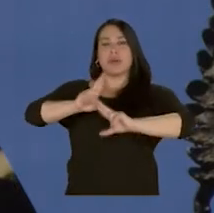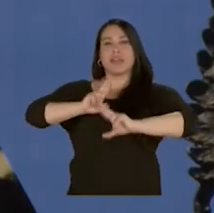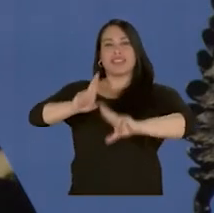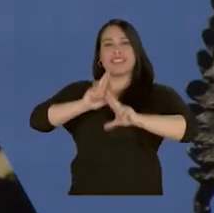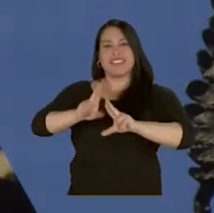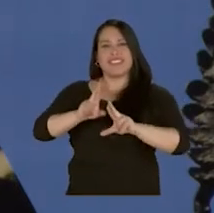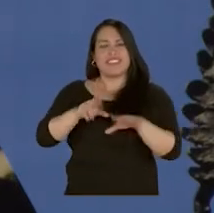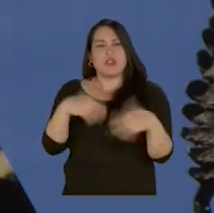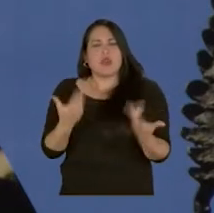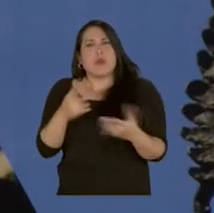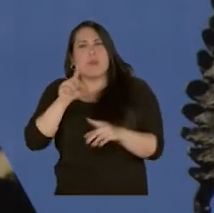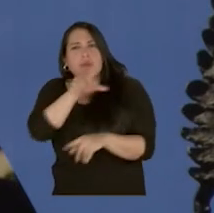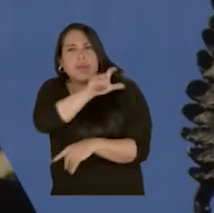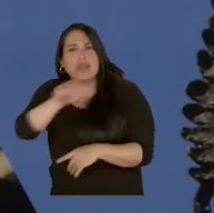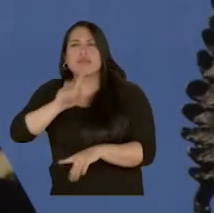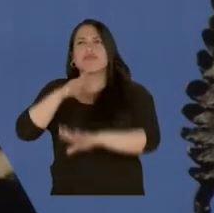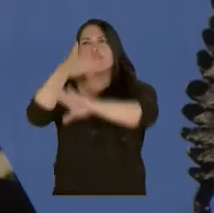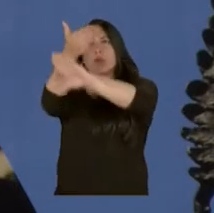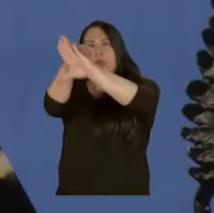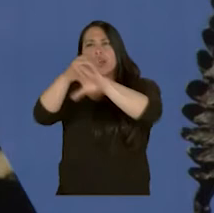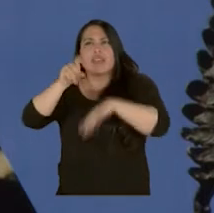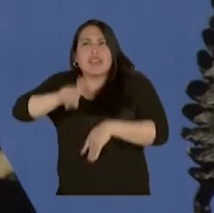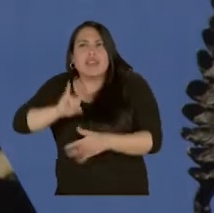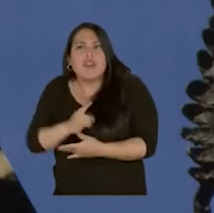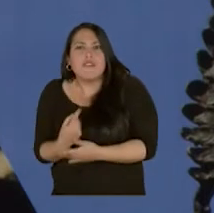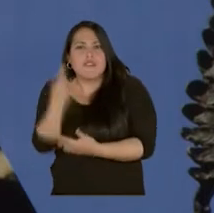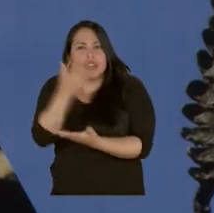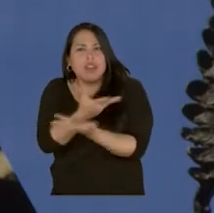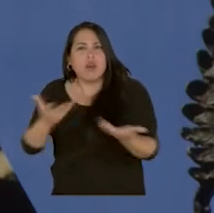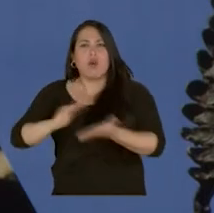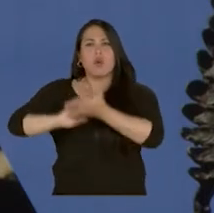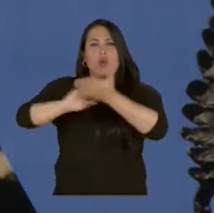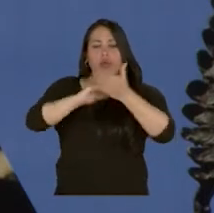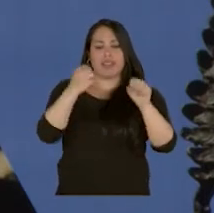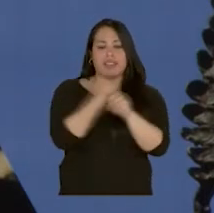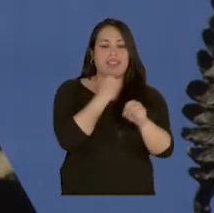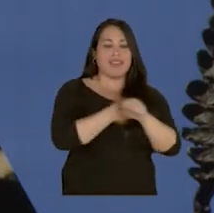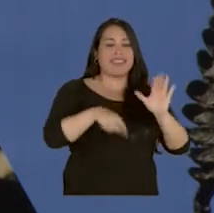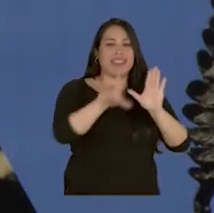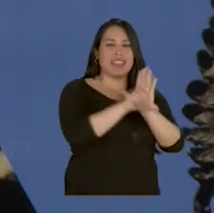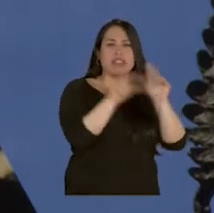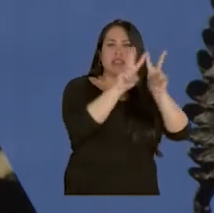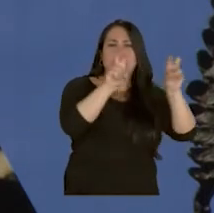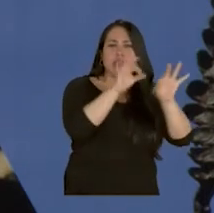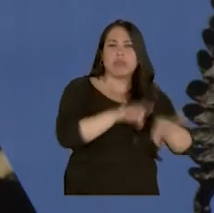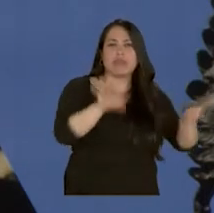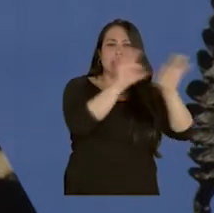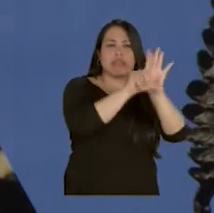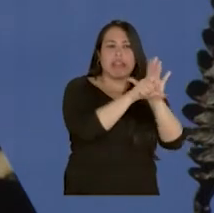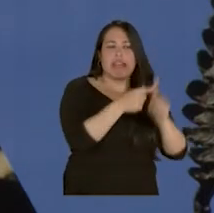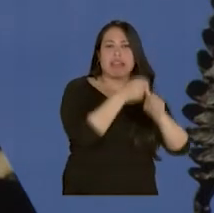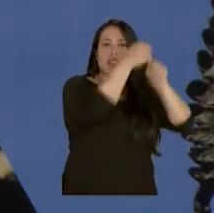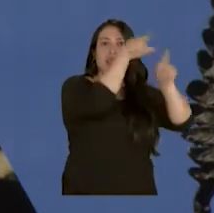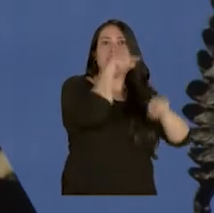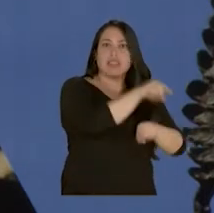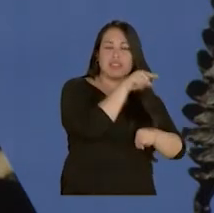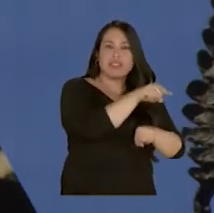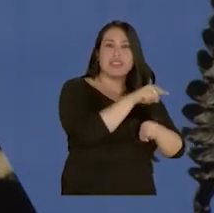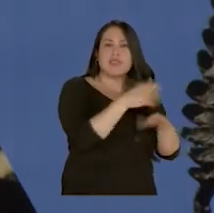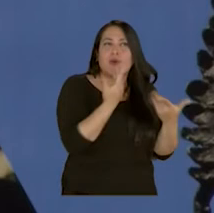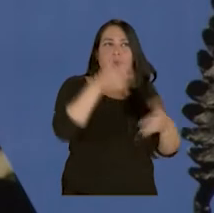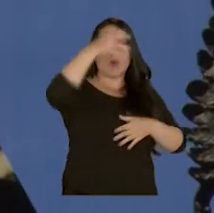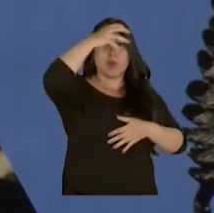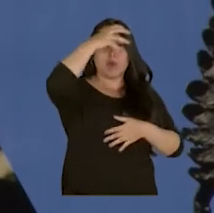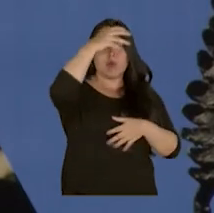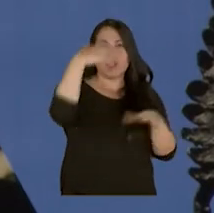expectativas, solicitudes, necesidades del trabajo legislativo. Sobre algún tema legislativo en especial que requiera unos